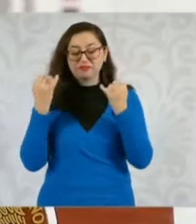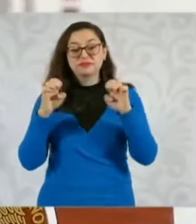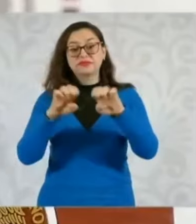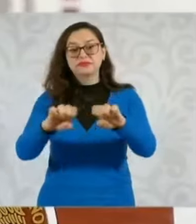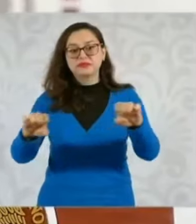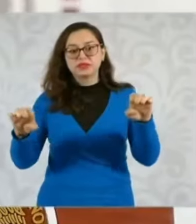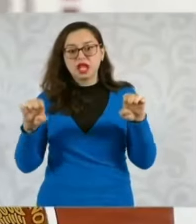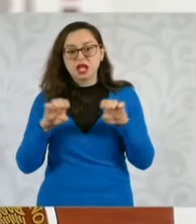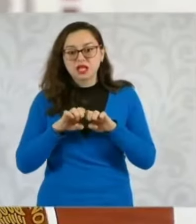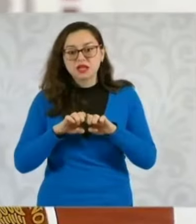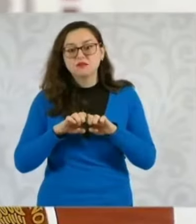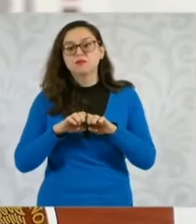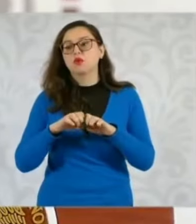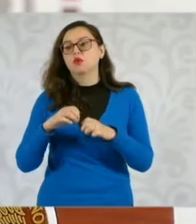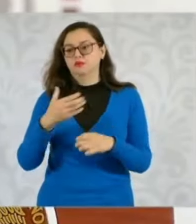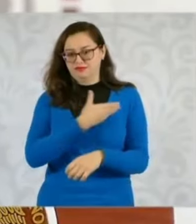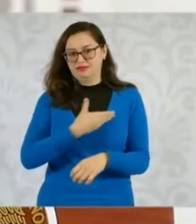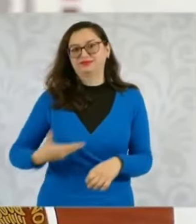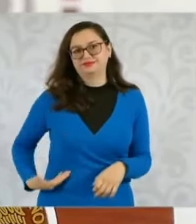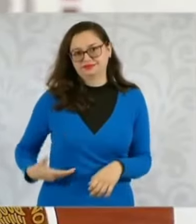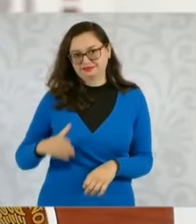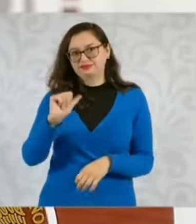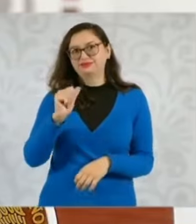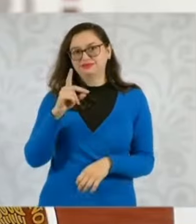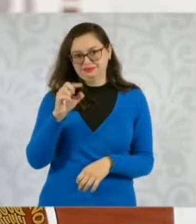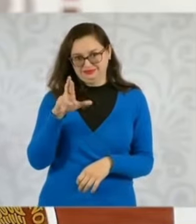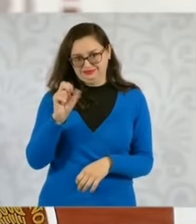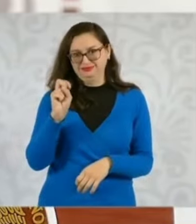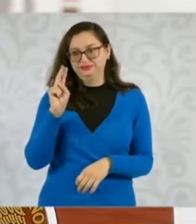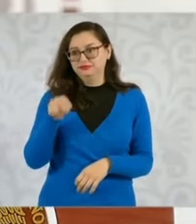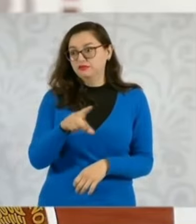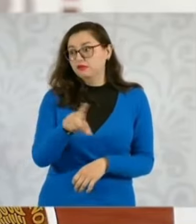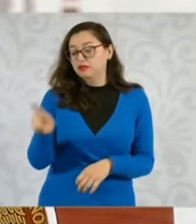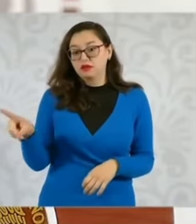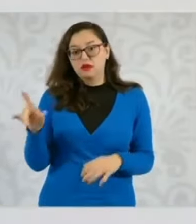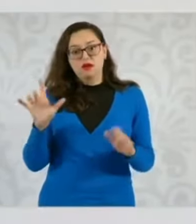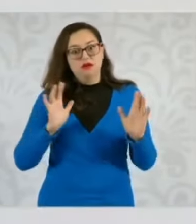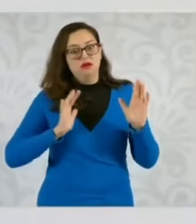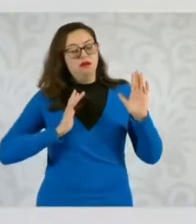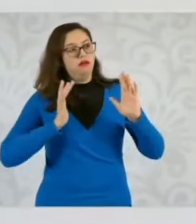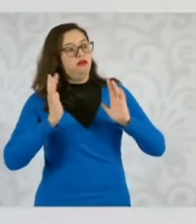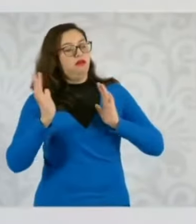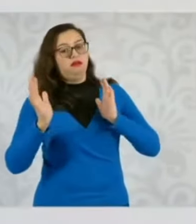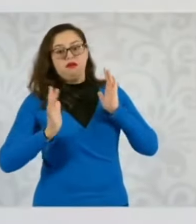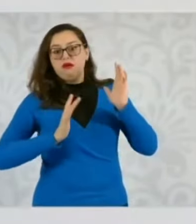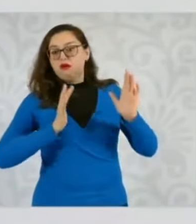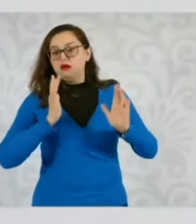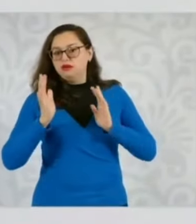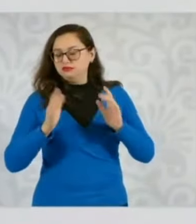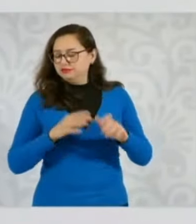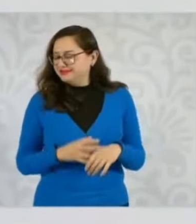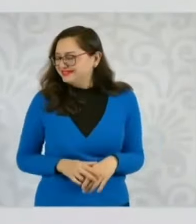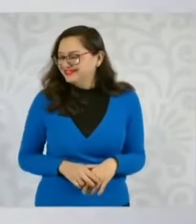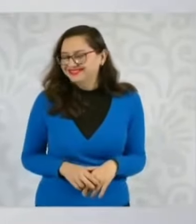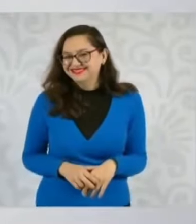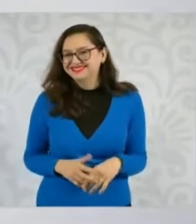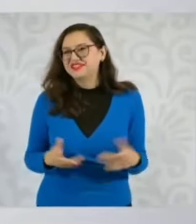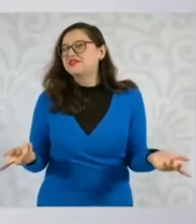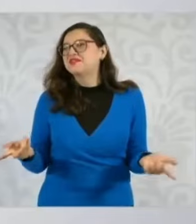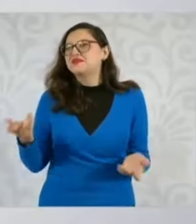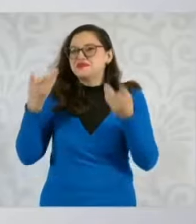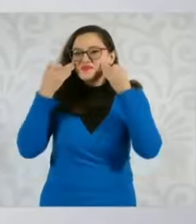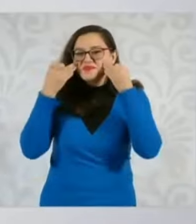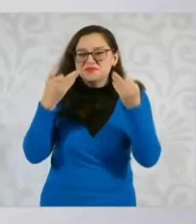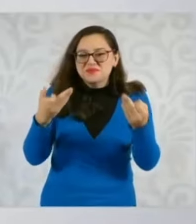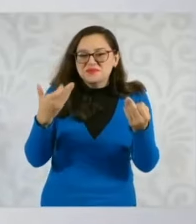que no saben por qué García Luna fue sentenciado. Cuando hay pruebas de personas,